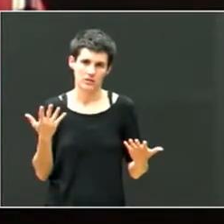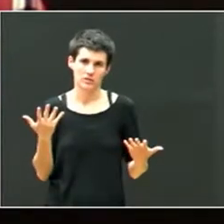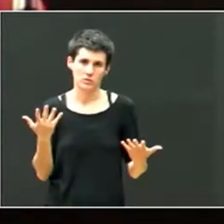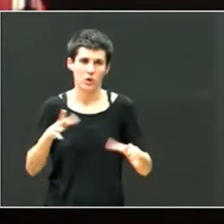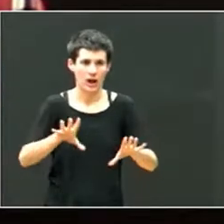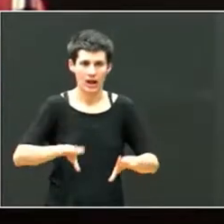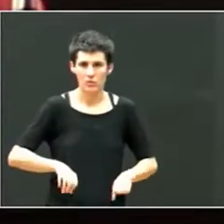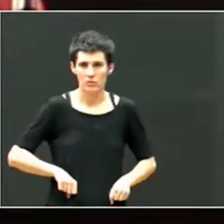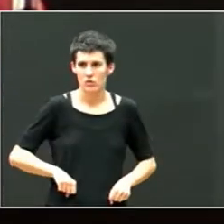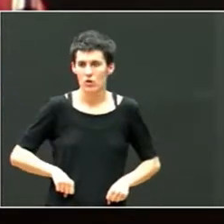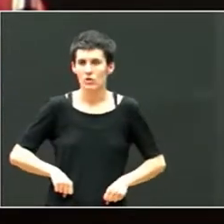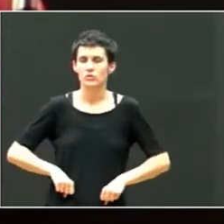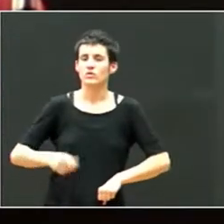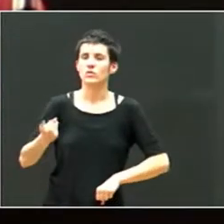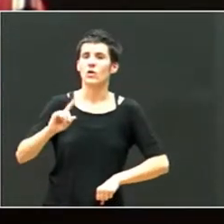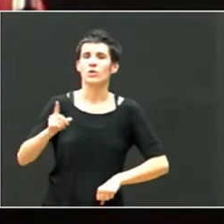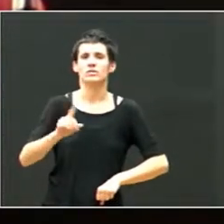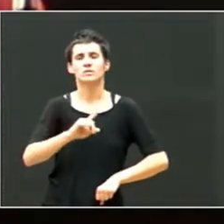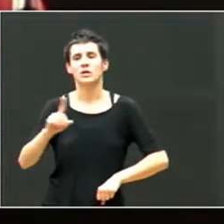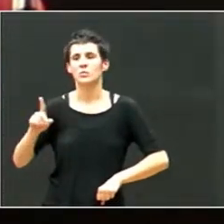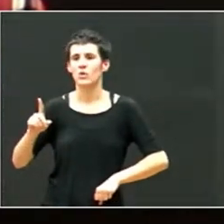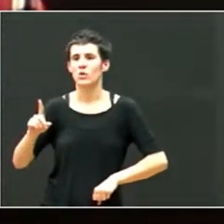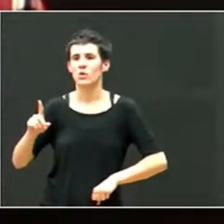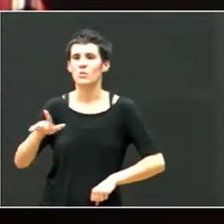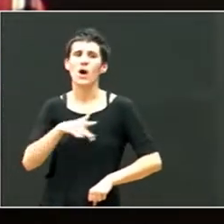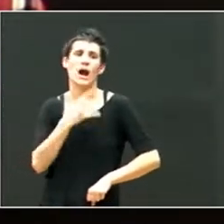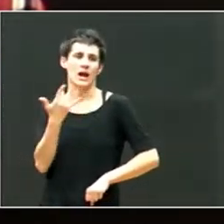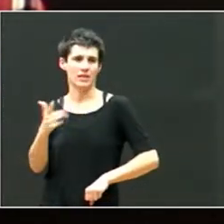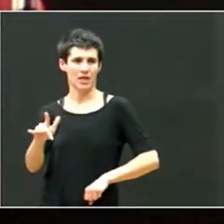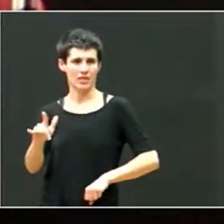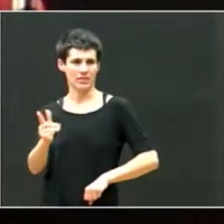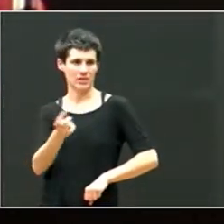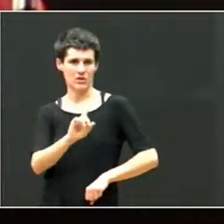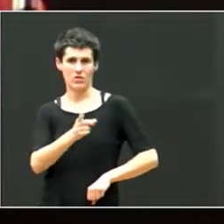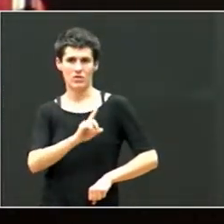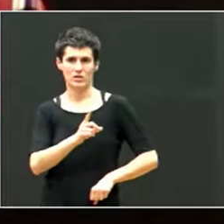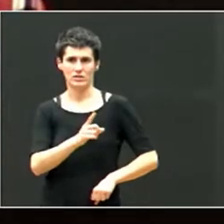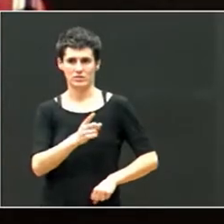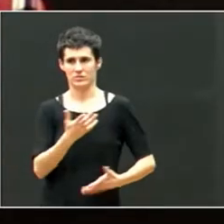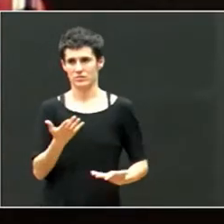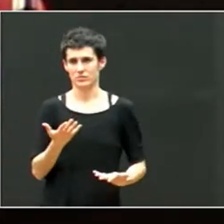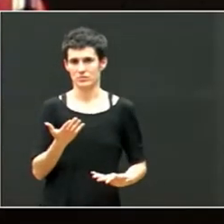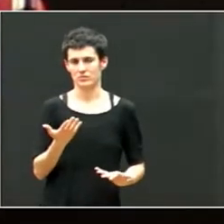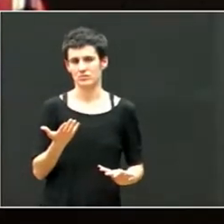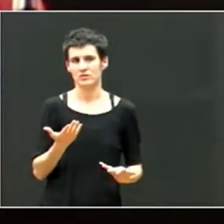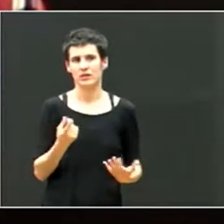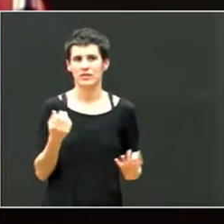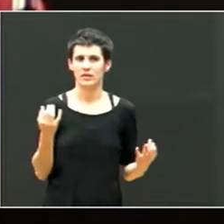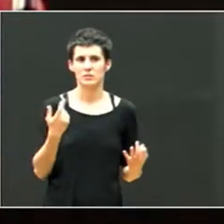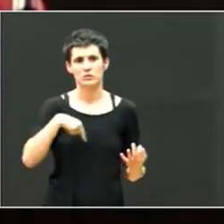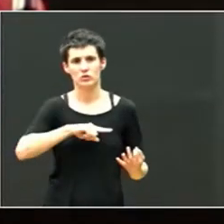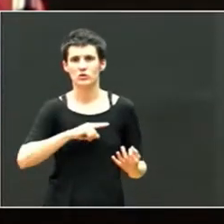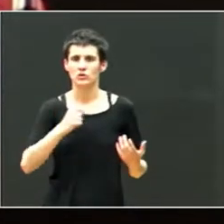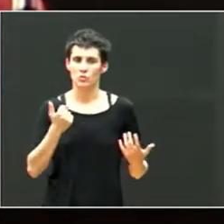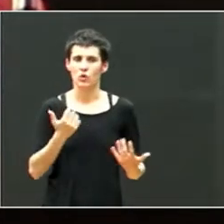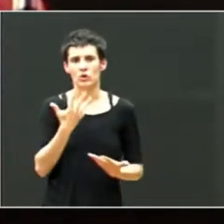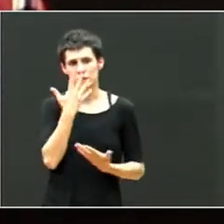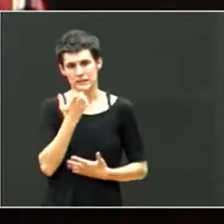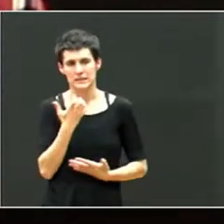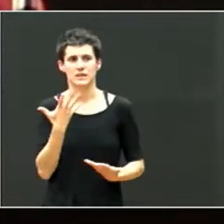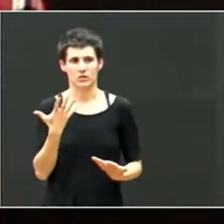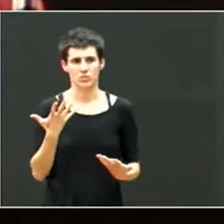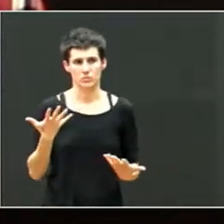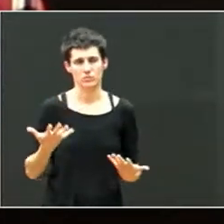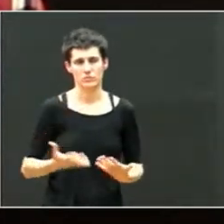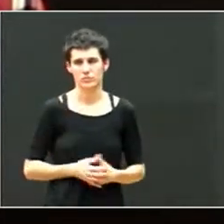No es una obra caritativa, no es muchas cosas que escuchan los niños y las familias. Y hay que ponerse al día, no voy a decir exactamente ahora